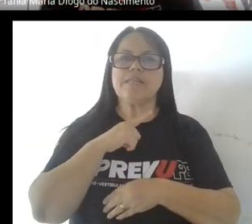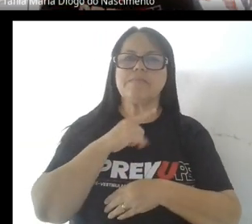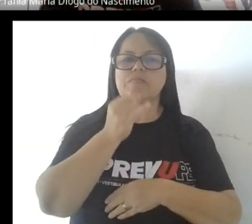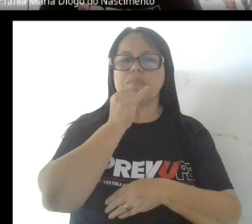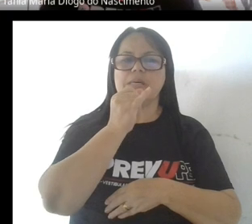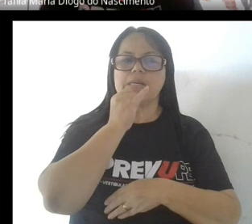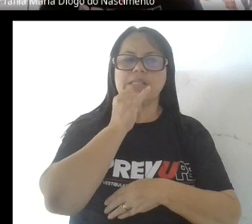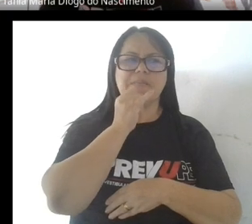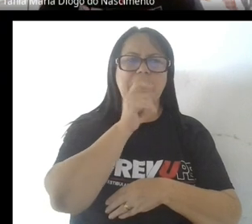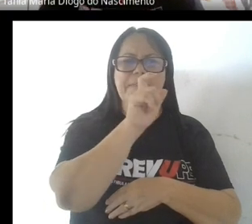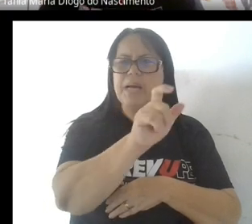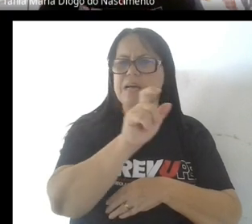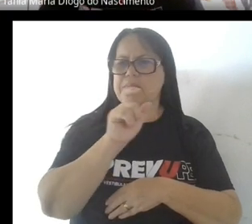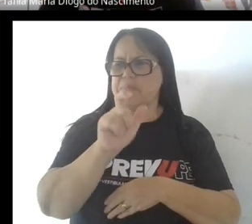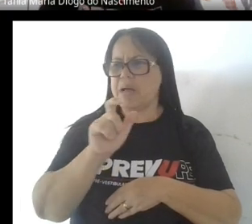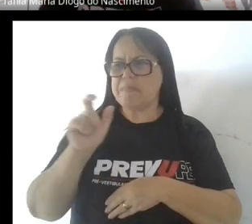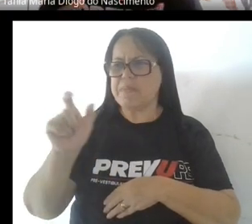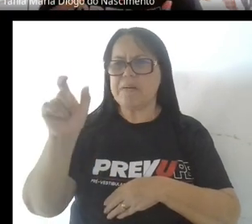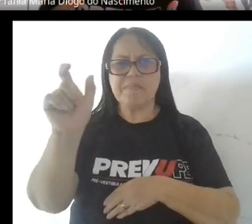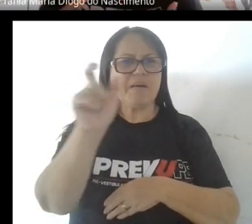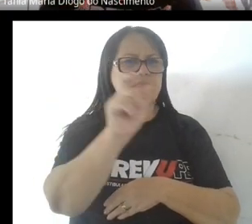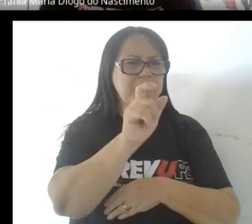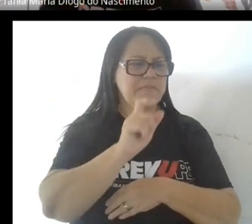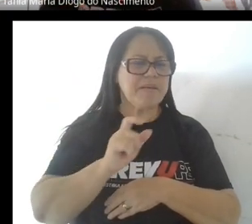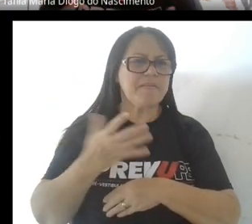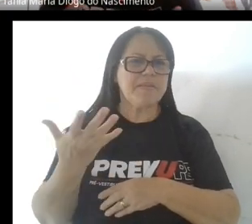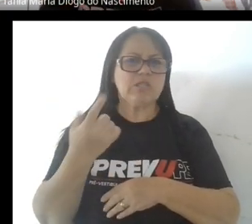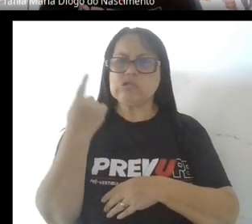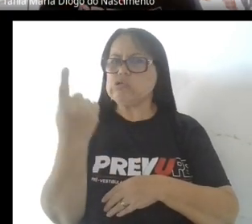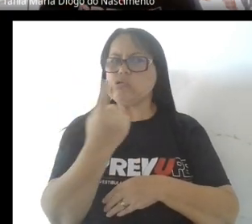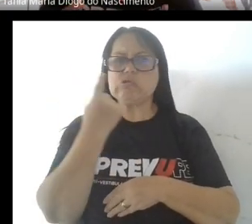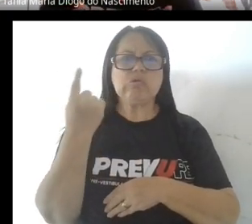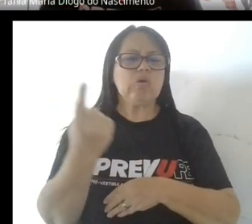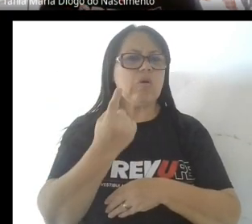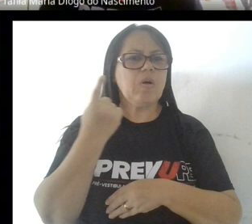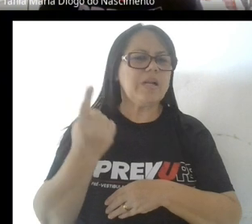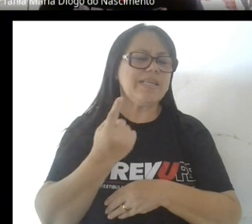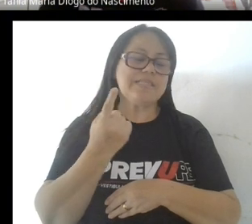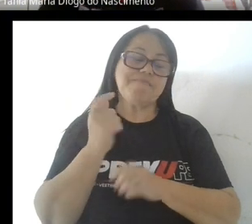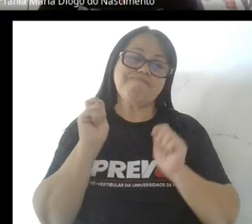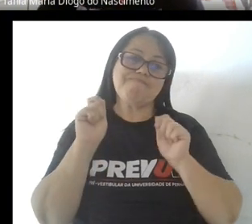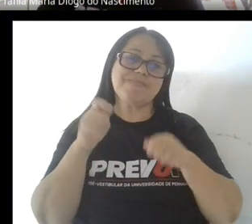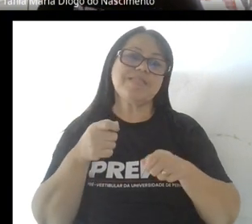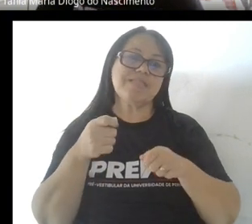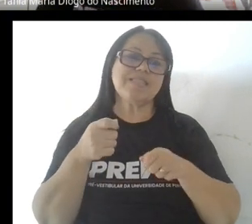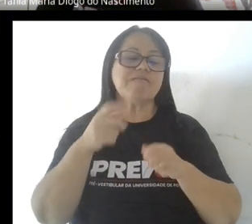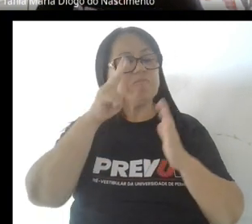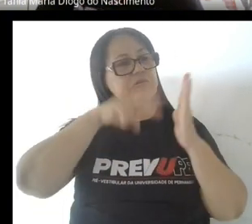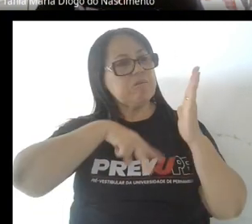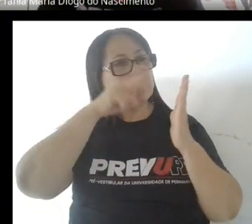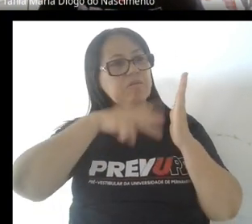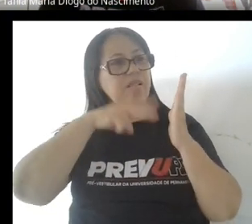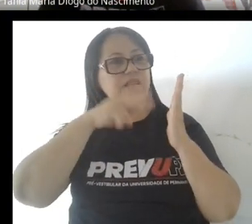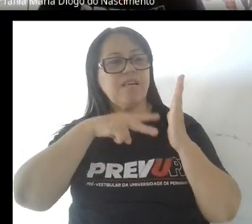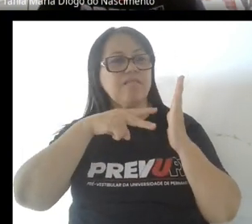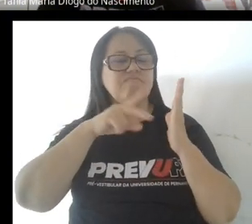palabras fuera de contexto, ¿no? Totalmente aisladas, sueltas, probablemente vamos a leerlas